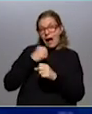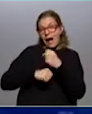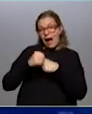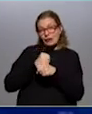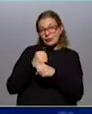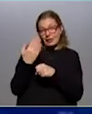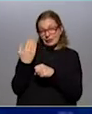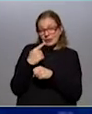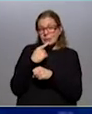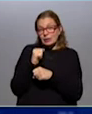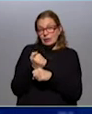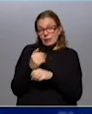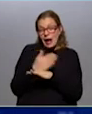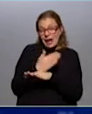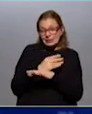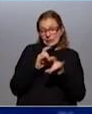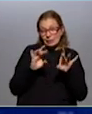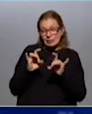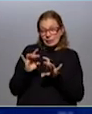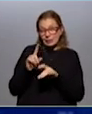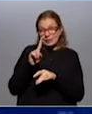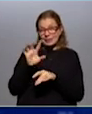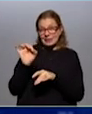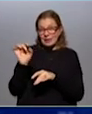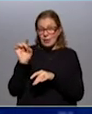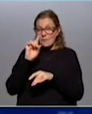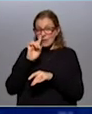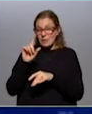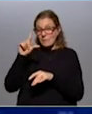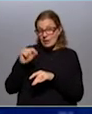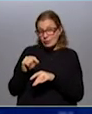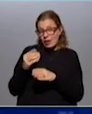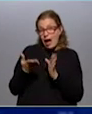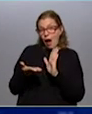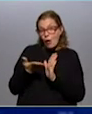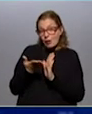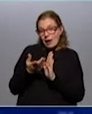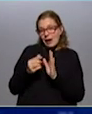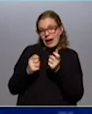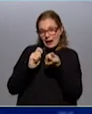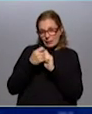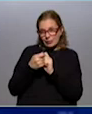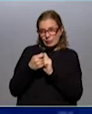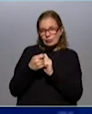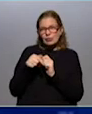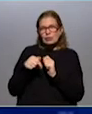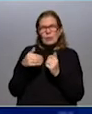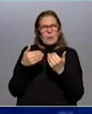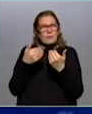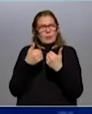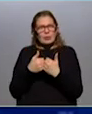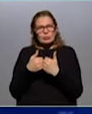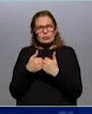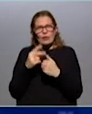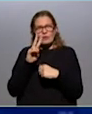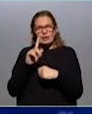o incluso en relación a antes de la pandemia, hay 100.000 empleos menos en la economía. Y yo te pregunto, esos 21.000